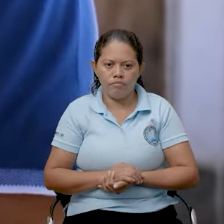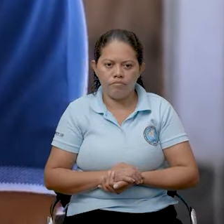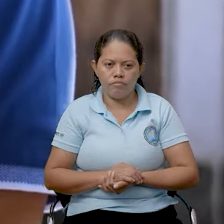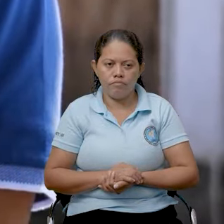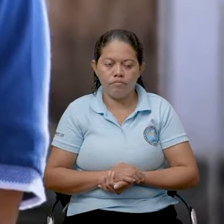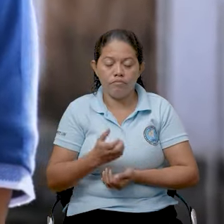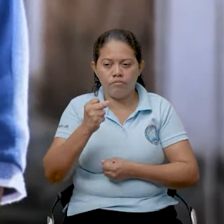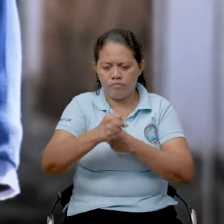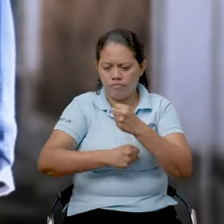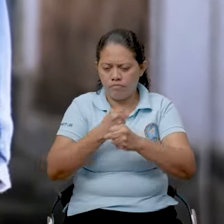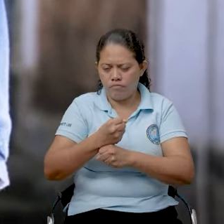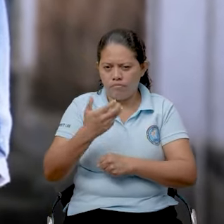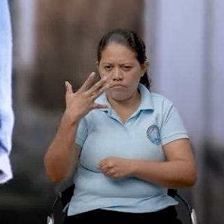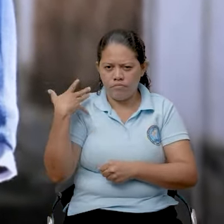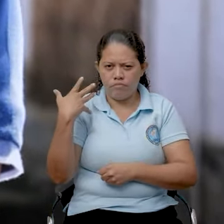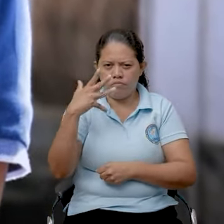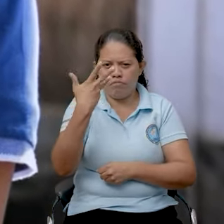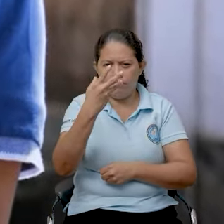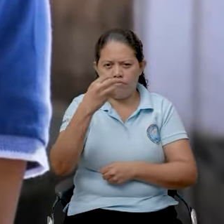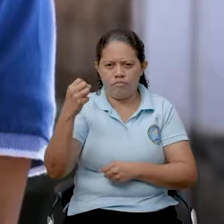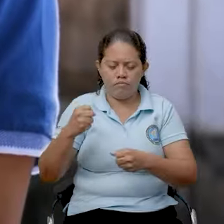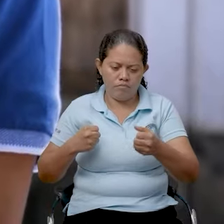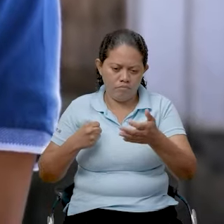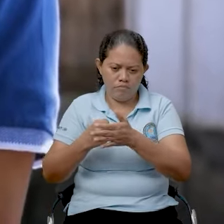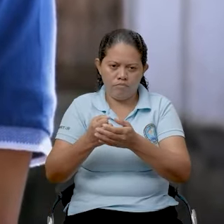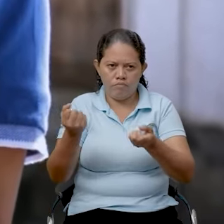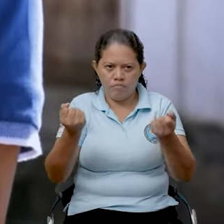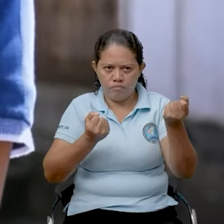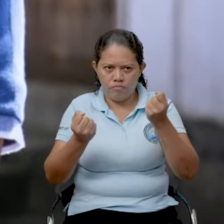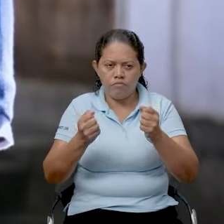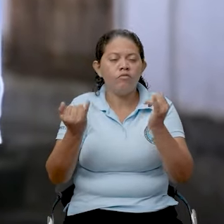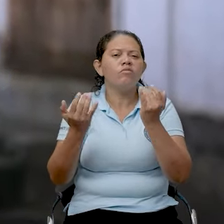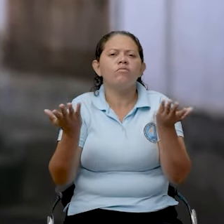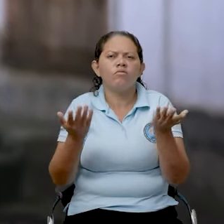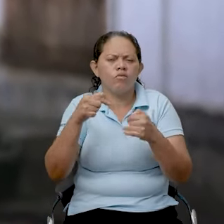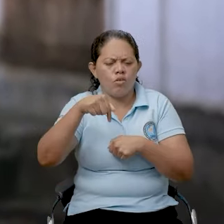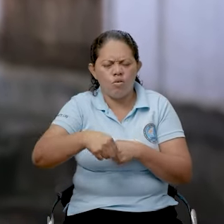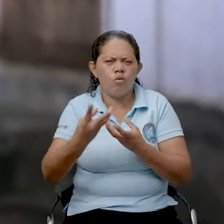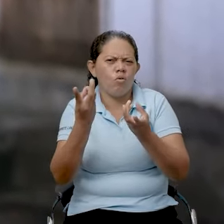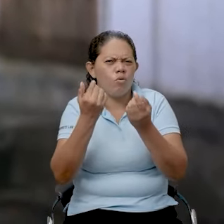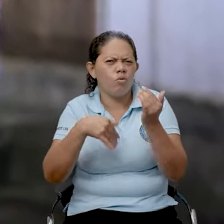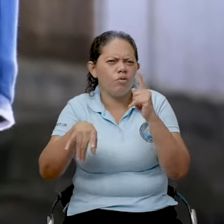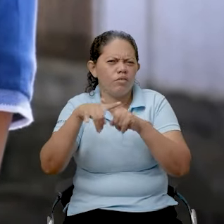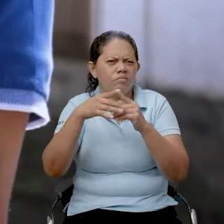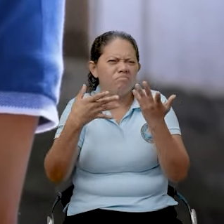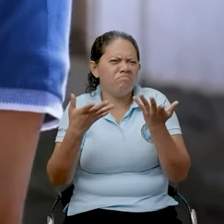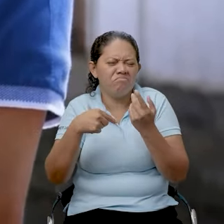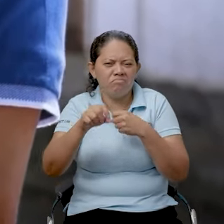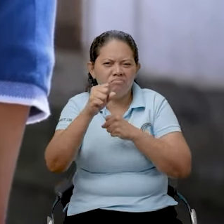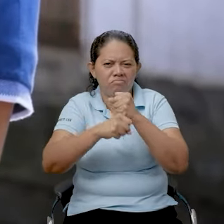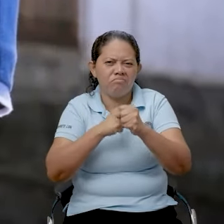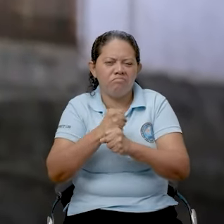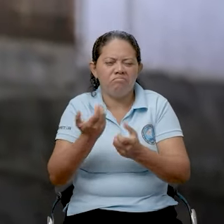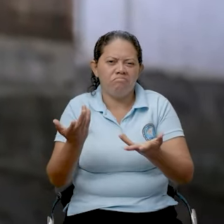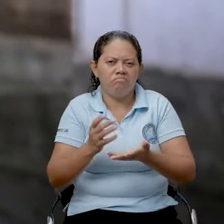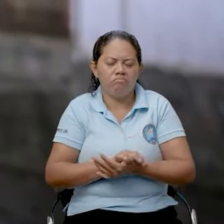El año pasado murieron 900 personas por accidente de tránsito. ¿Cuál cree usted sea la cifra aceptable para este año?